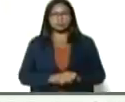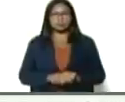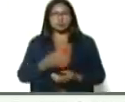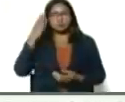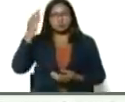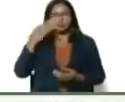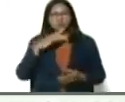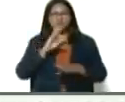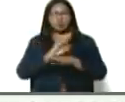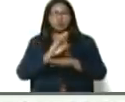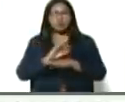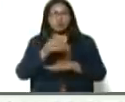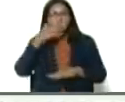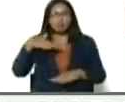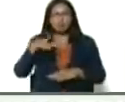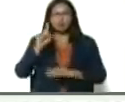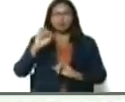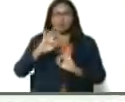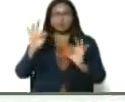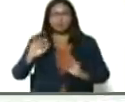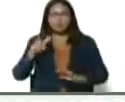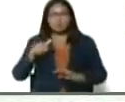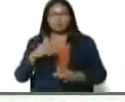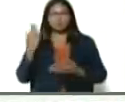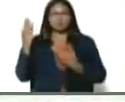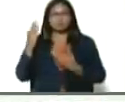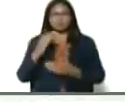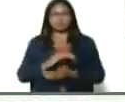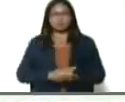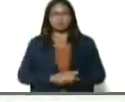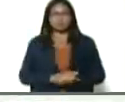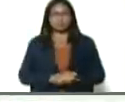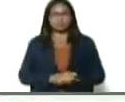con su manto, al pueblo, y a usted también, adelante, presidente,